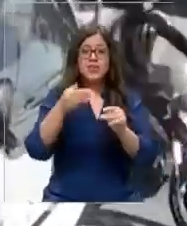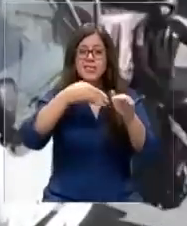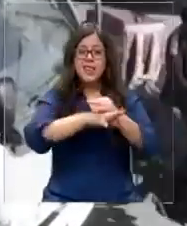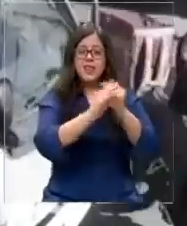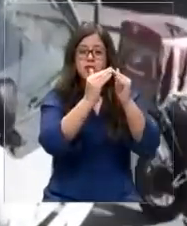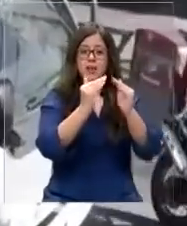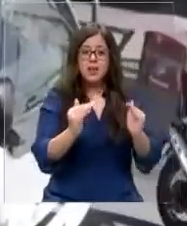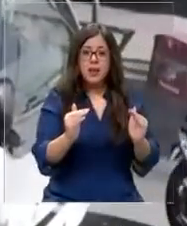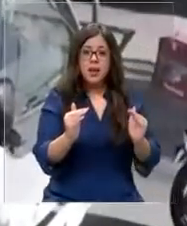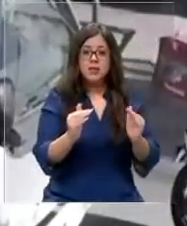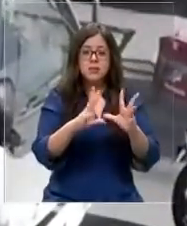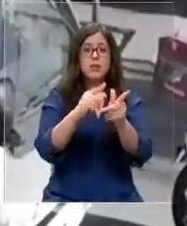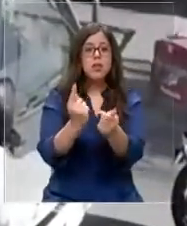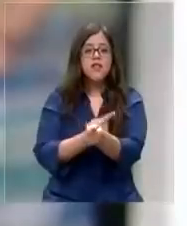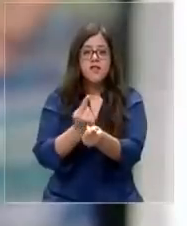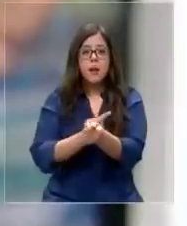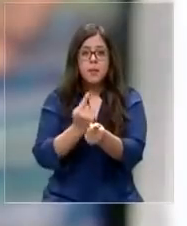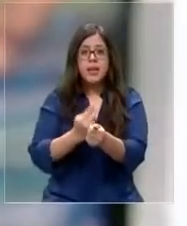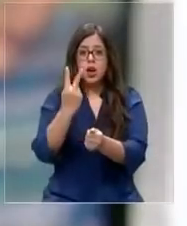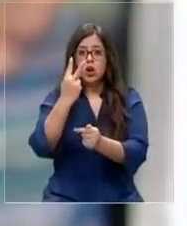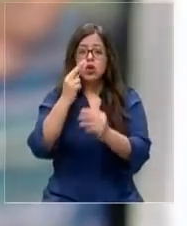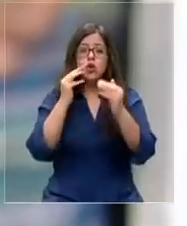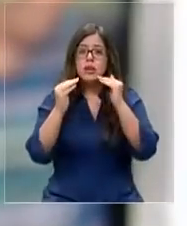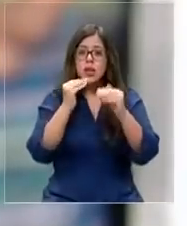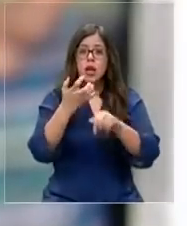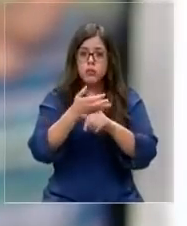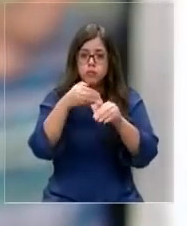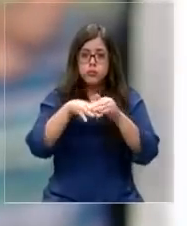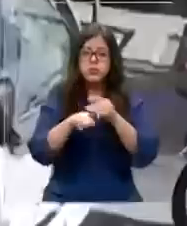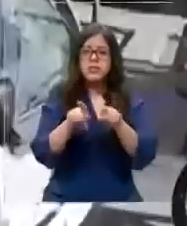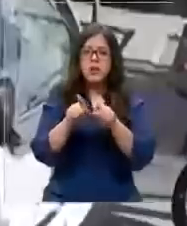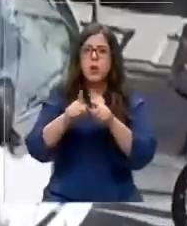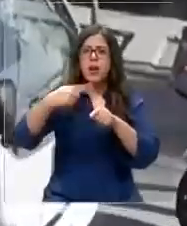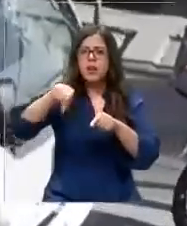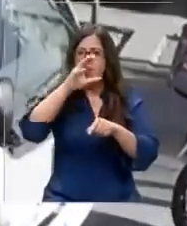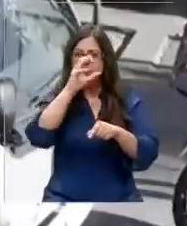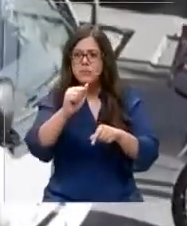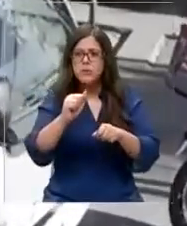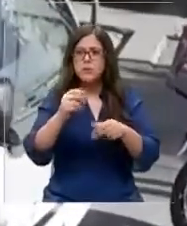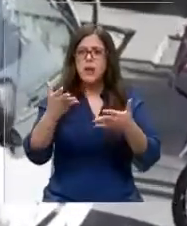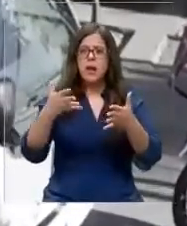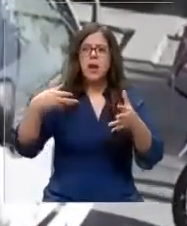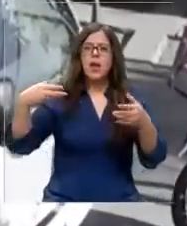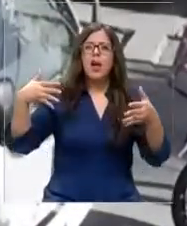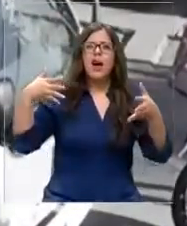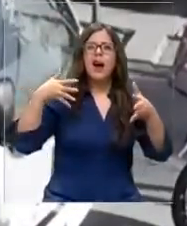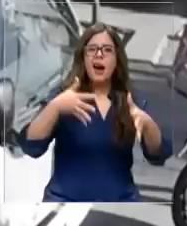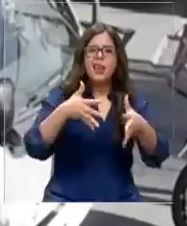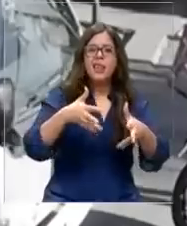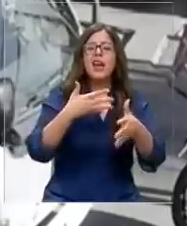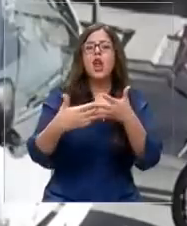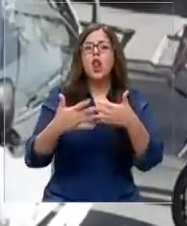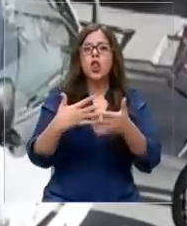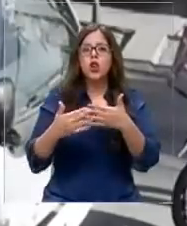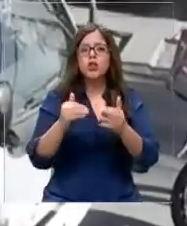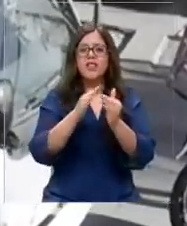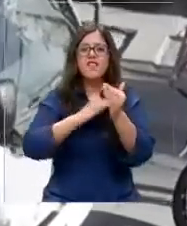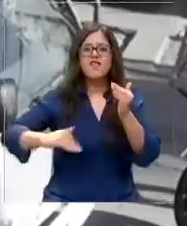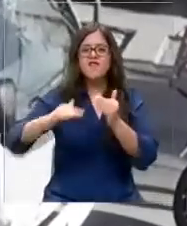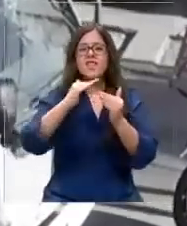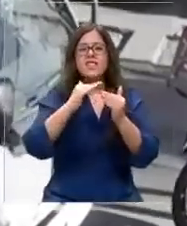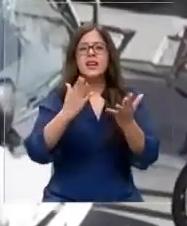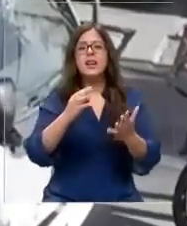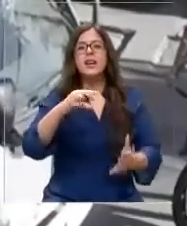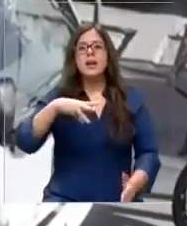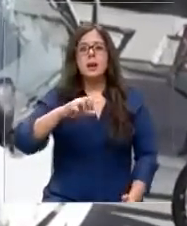el interior de la vivienda esta familia, con dos menores de edad, intentaba resistir el ataque. Esto ocurrió en la Villa Manuel Rodríguez,